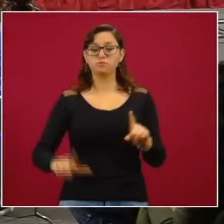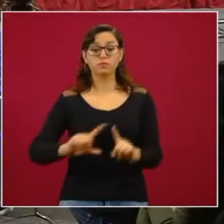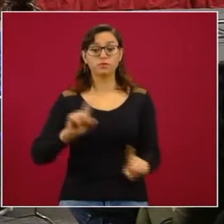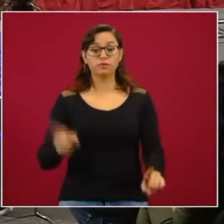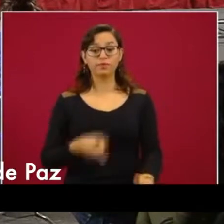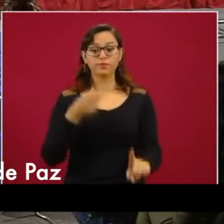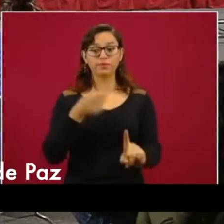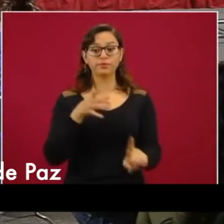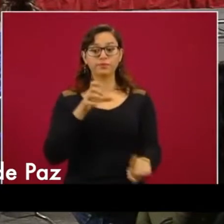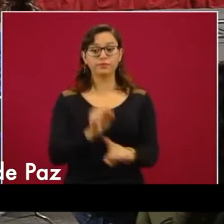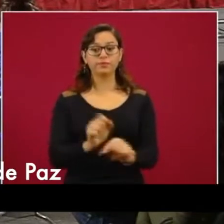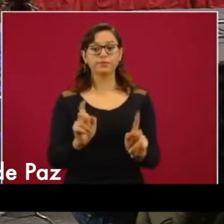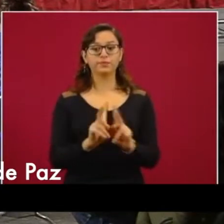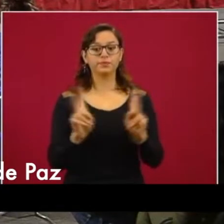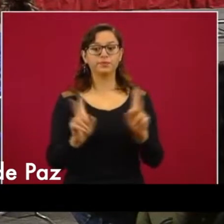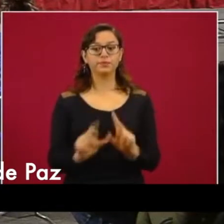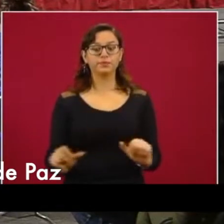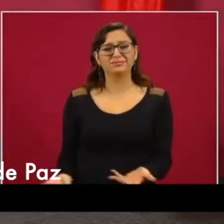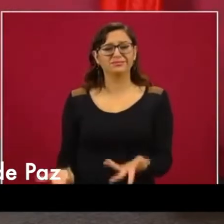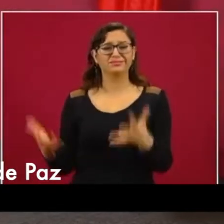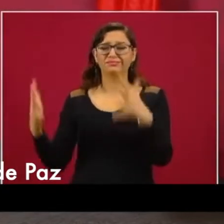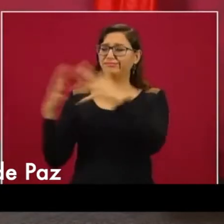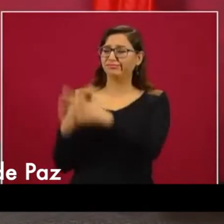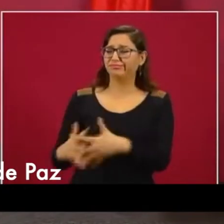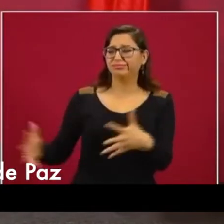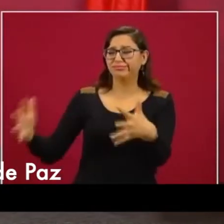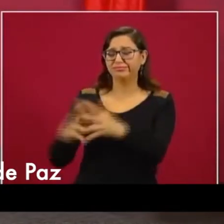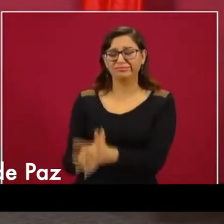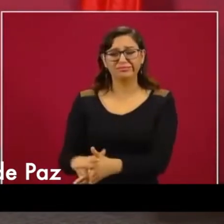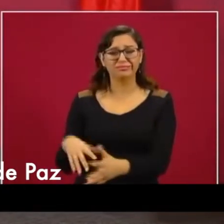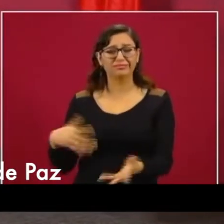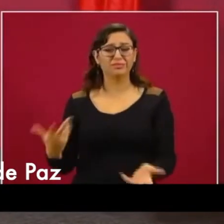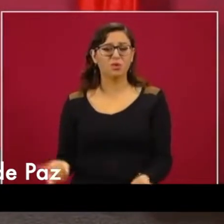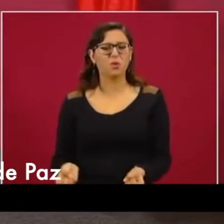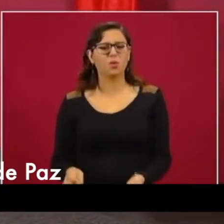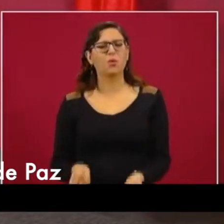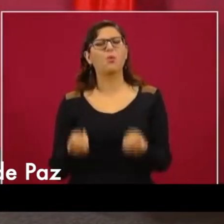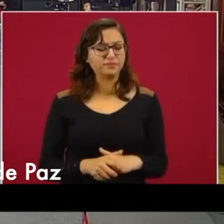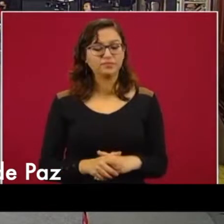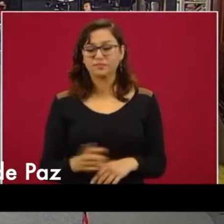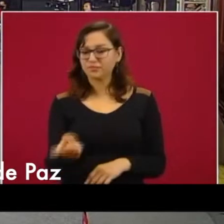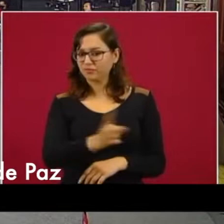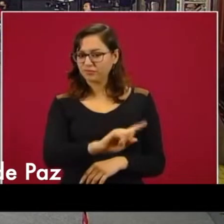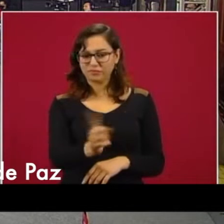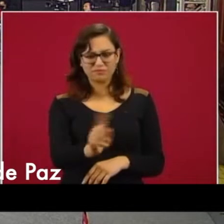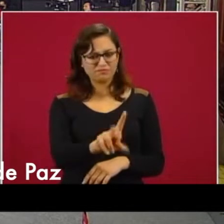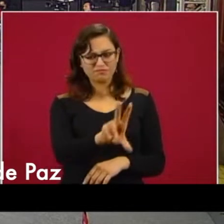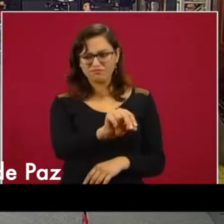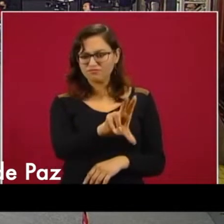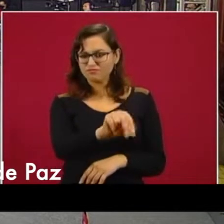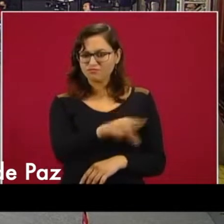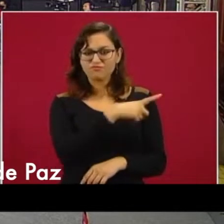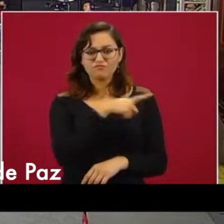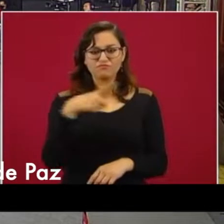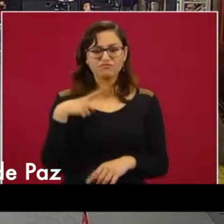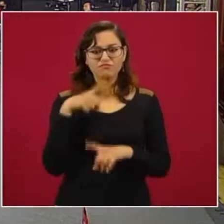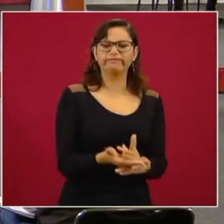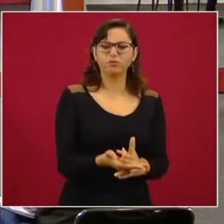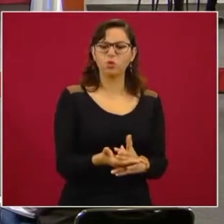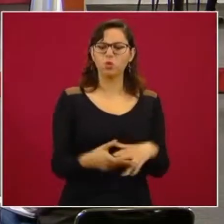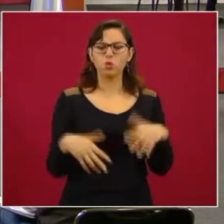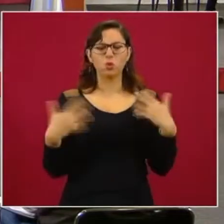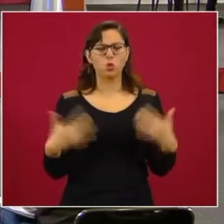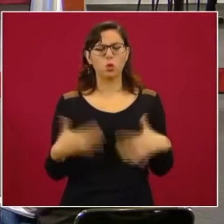El Gobierno de México impulsa acuerdos de paz entre campesinos de los municipios de Aldama y de Chenaló, Chiapas.